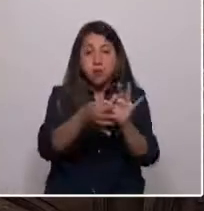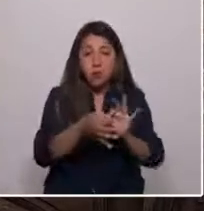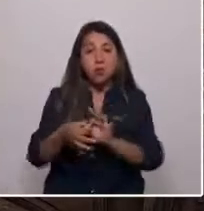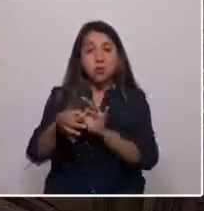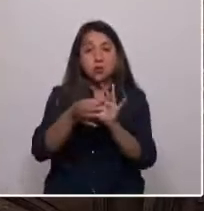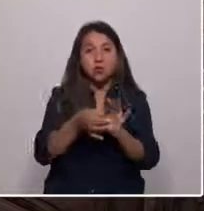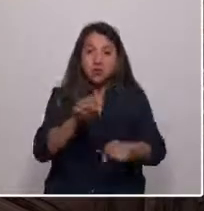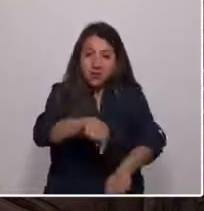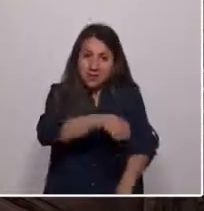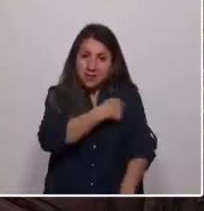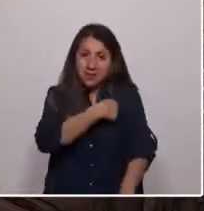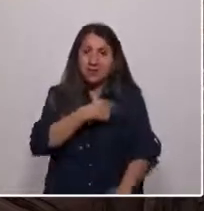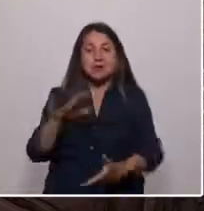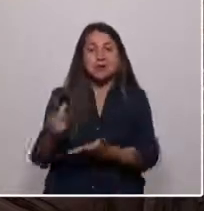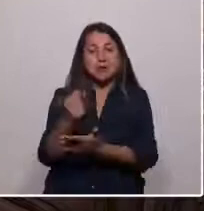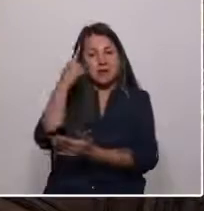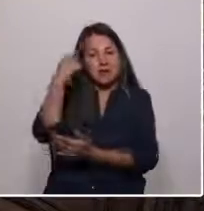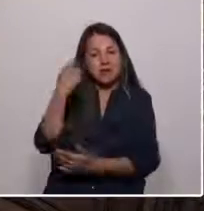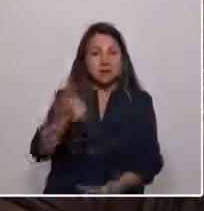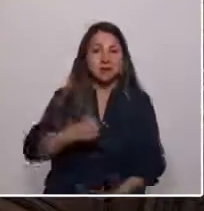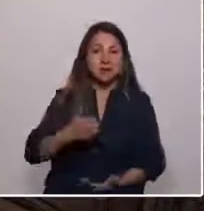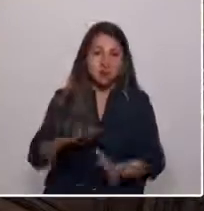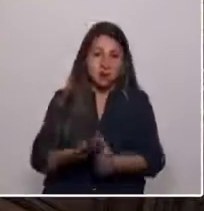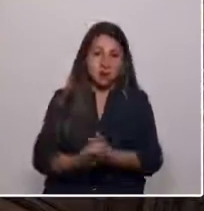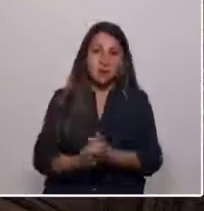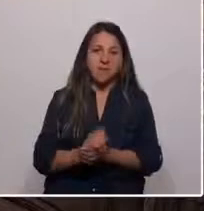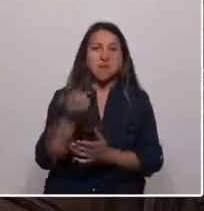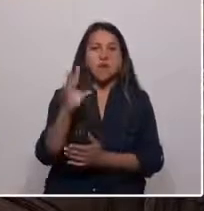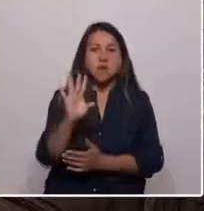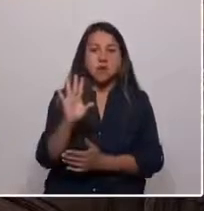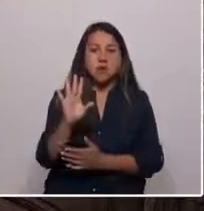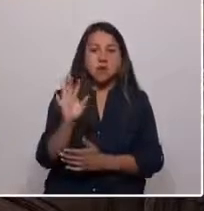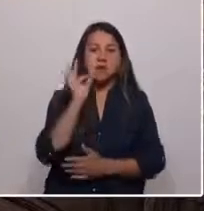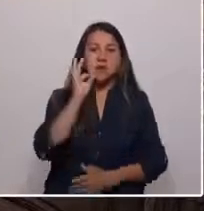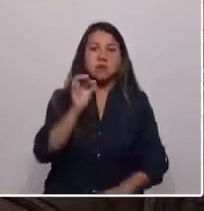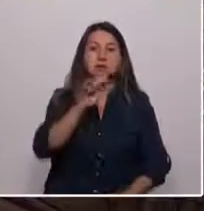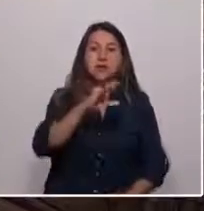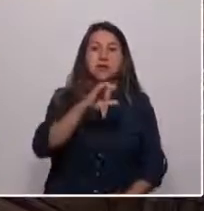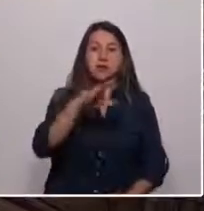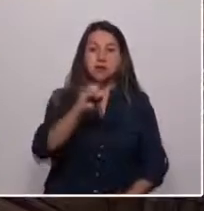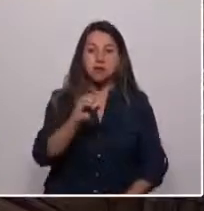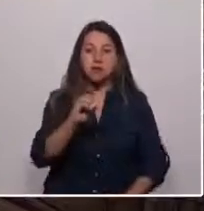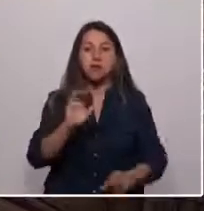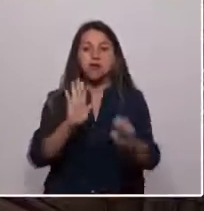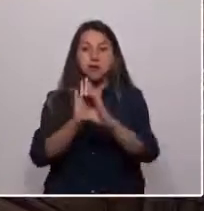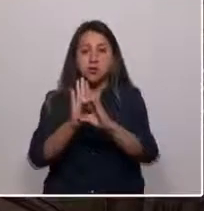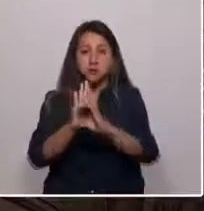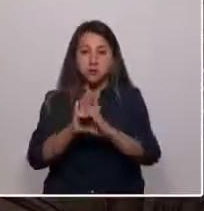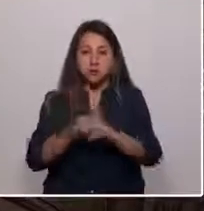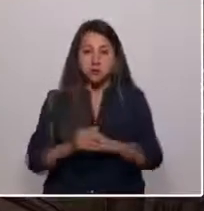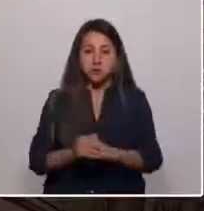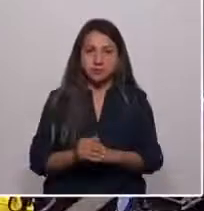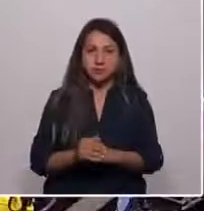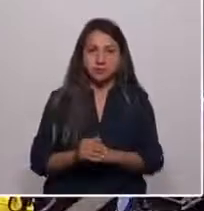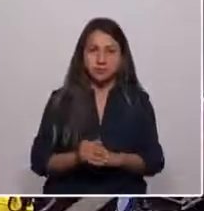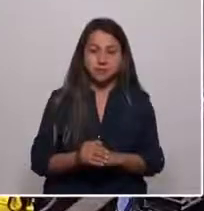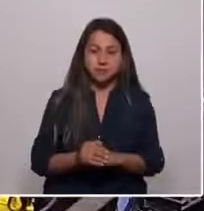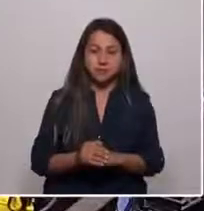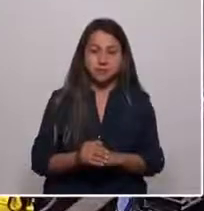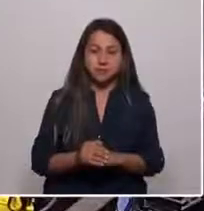convirtamos nuestros sueños en realidad. Única solución... ¡Esto es la solución! ¡Gracias!